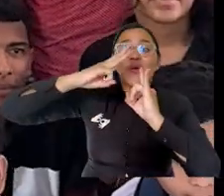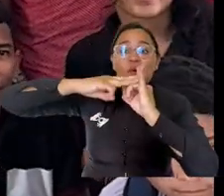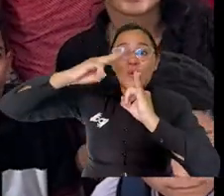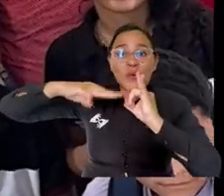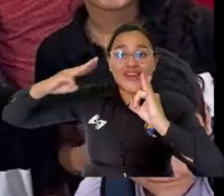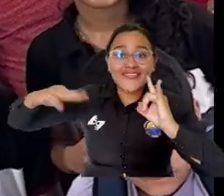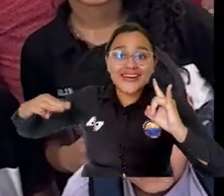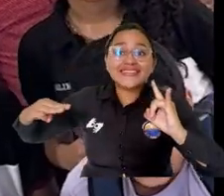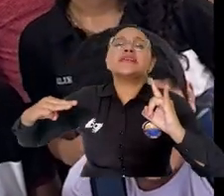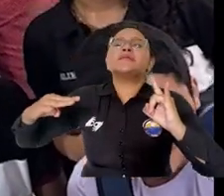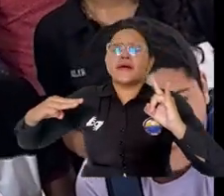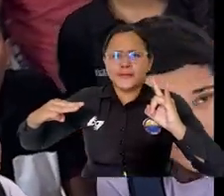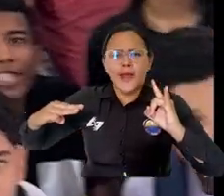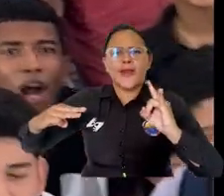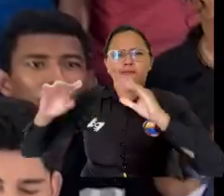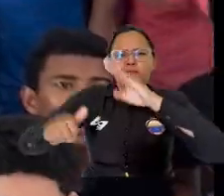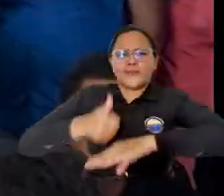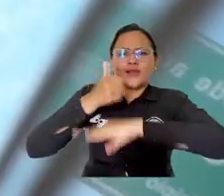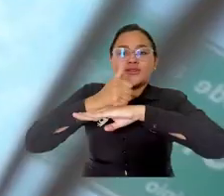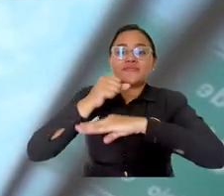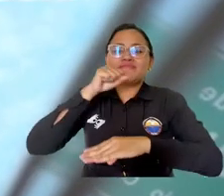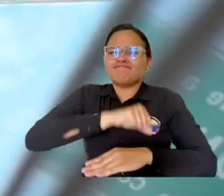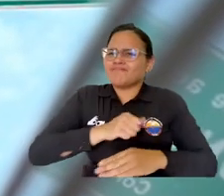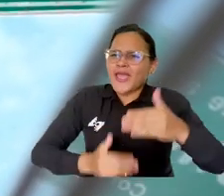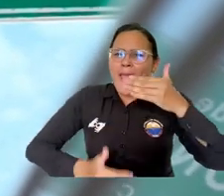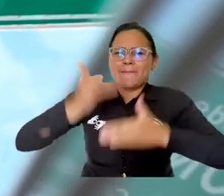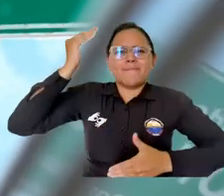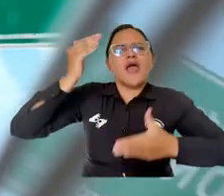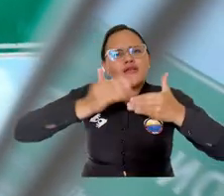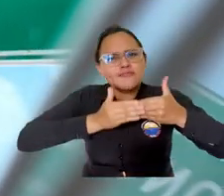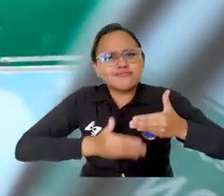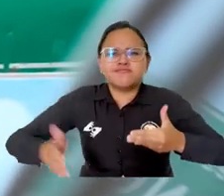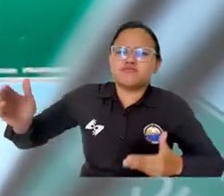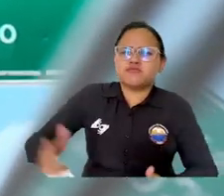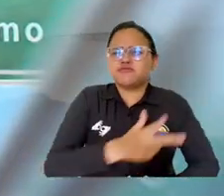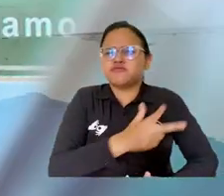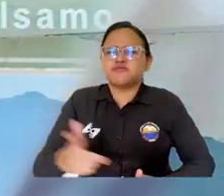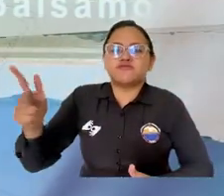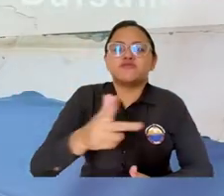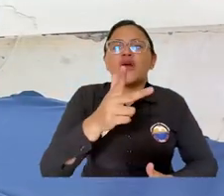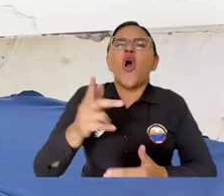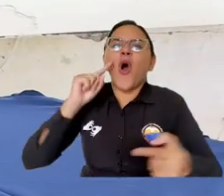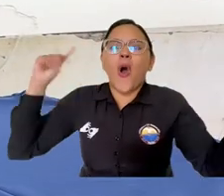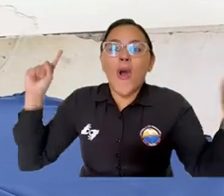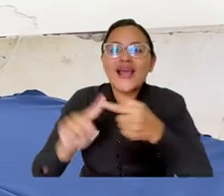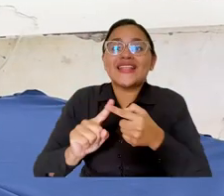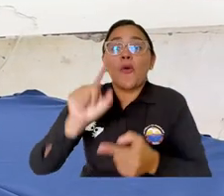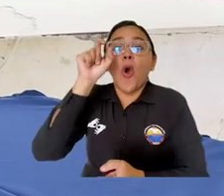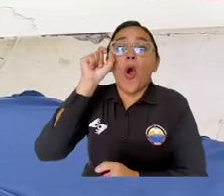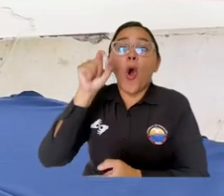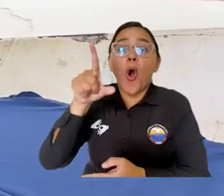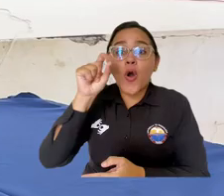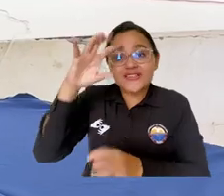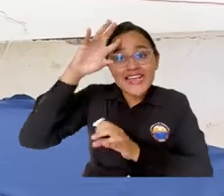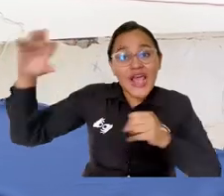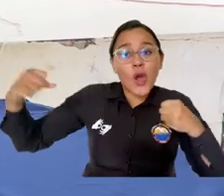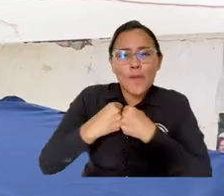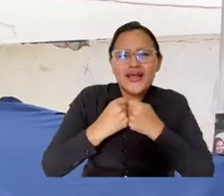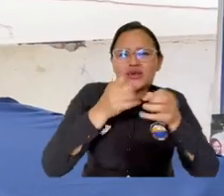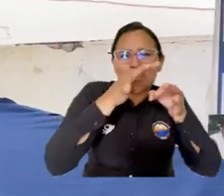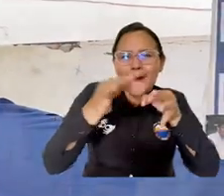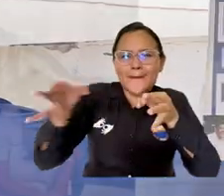Magdalena, en cabeza del rector Pablo Vera Salazar, emprendió una ruta de firmas de 11 convenios marco de cooperación y